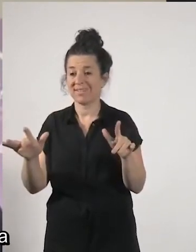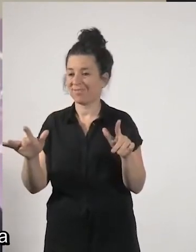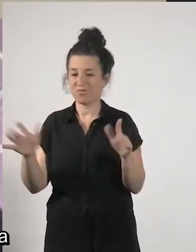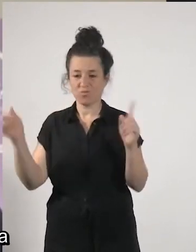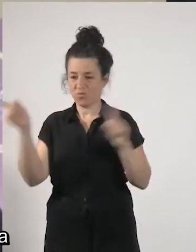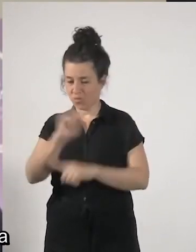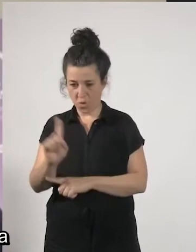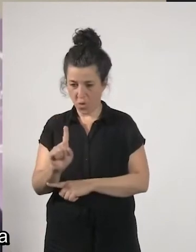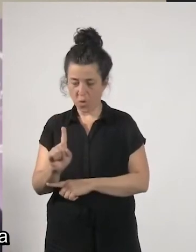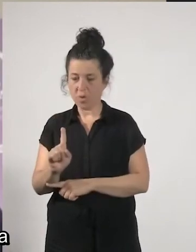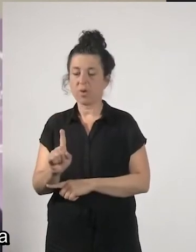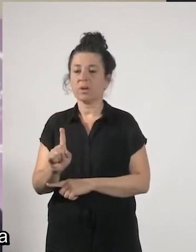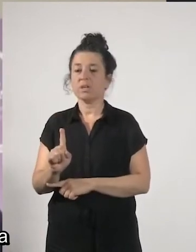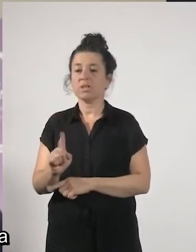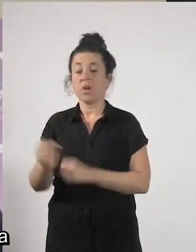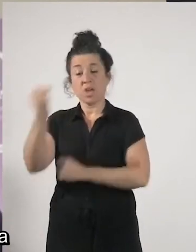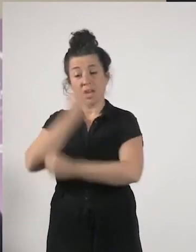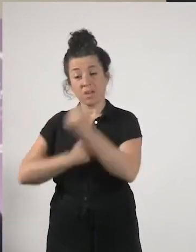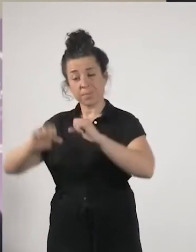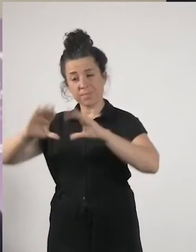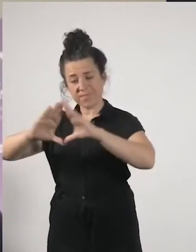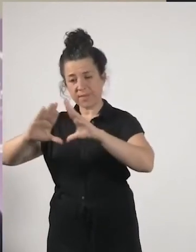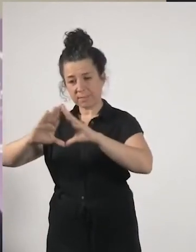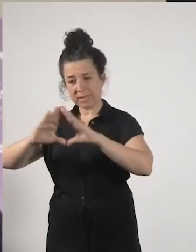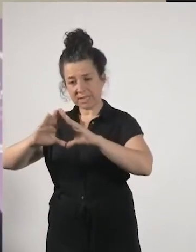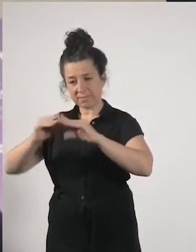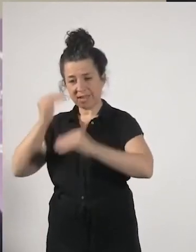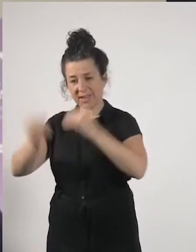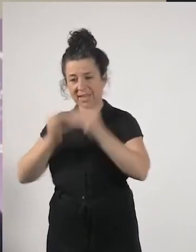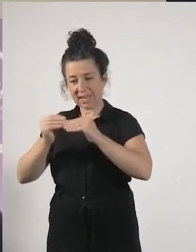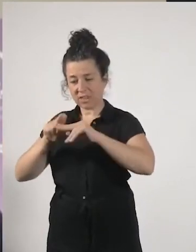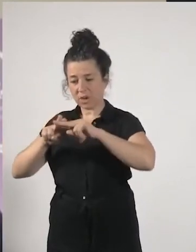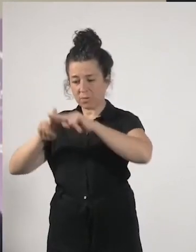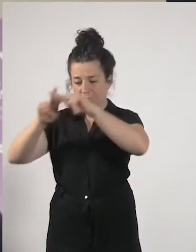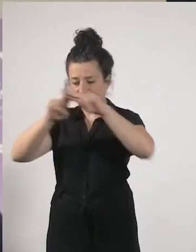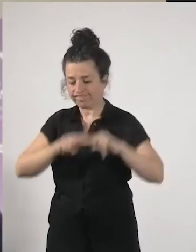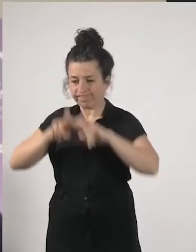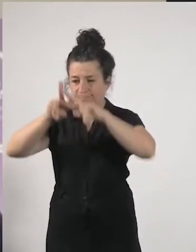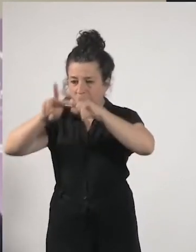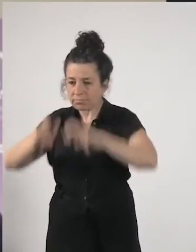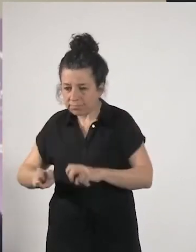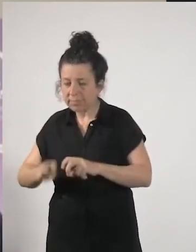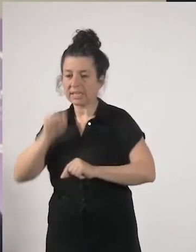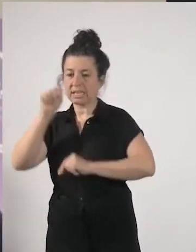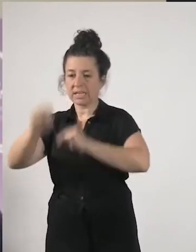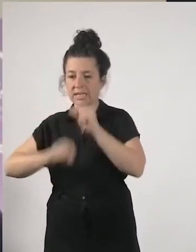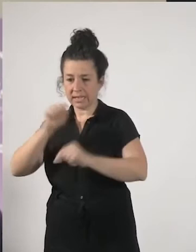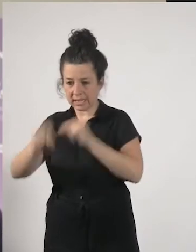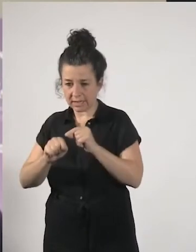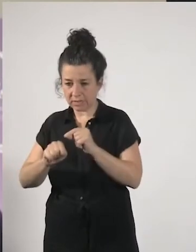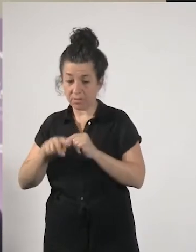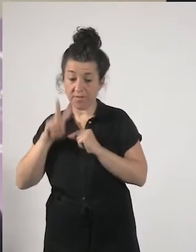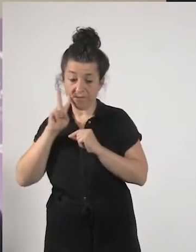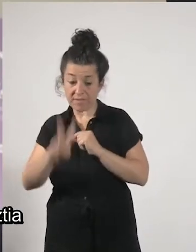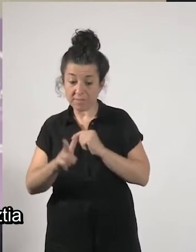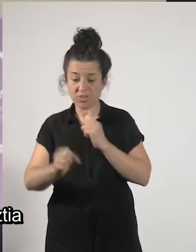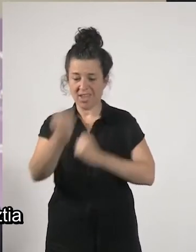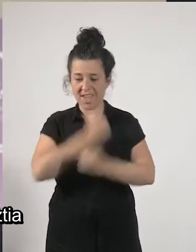feministak ekonomia horren azterketa kritikoa egiten duela ikusi dugu bere erro androsentrikoa kagerian utziz eta